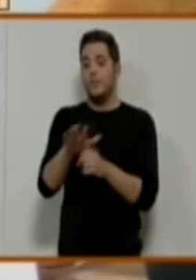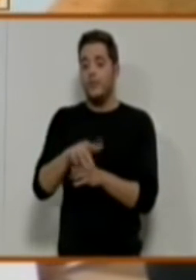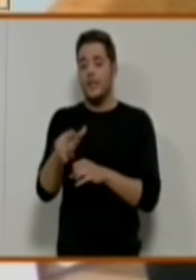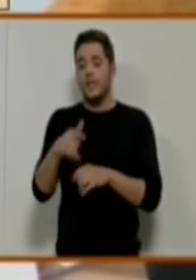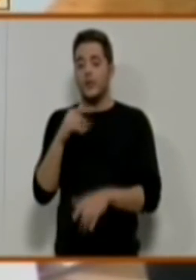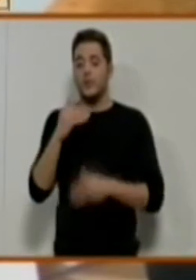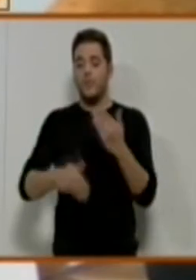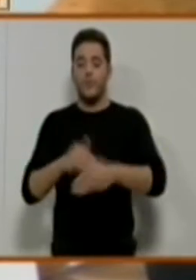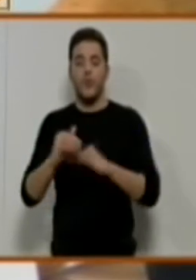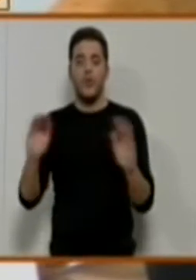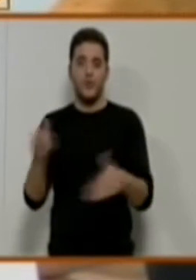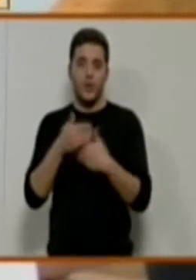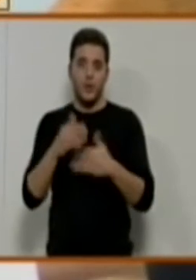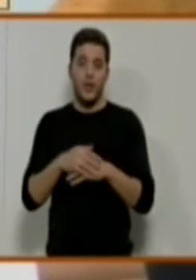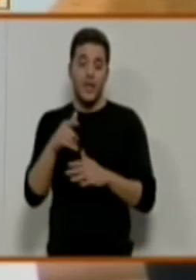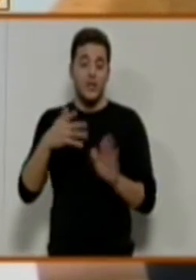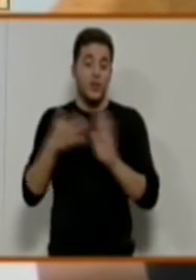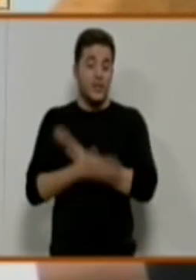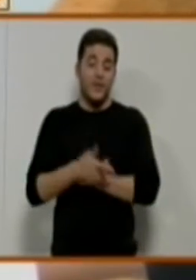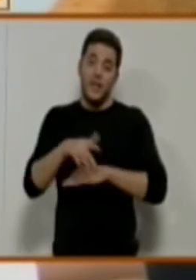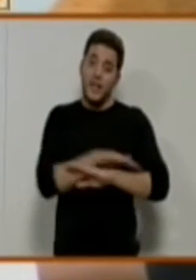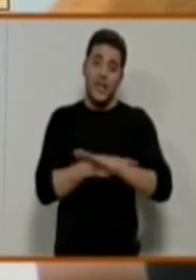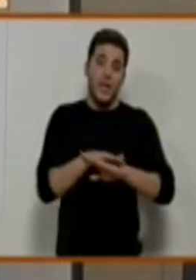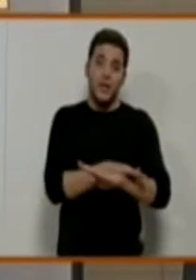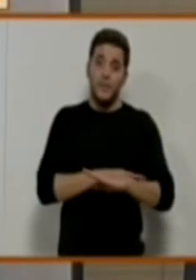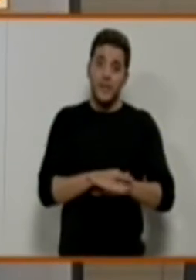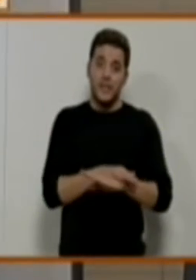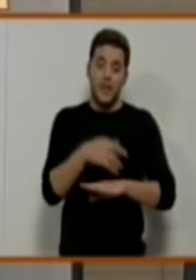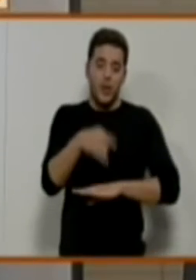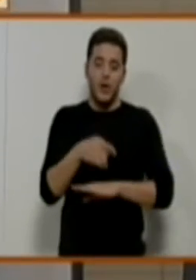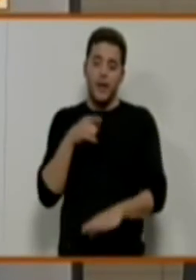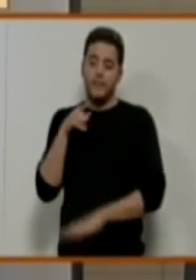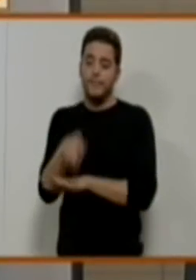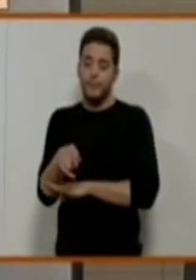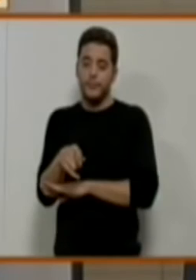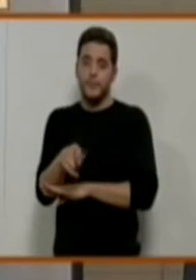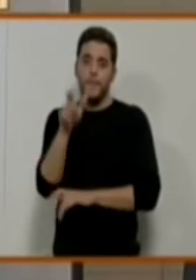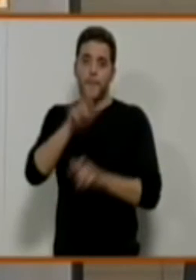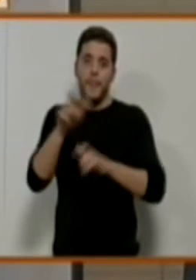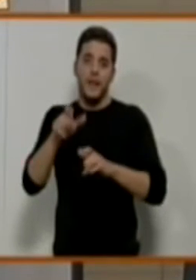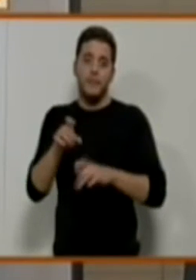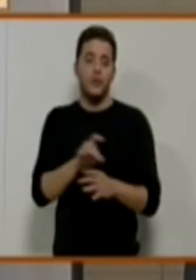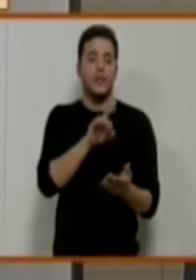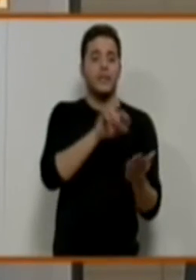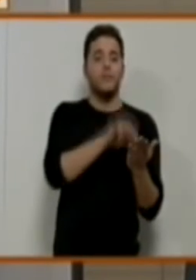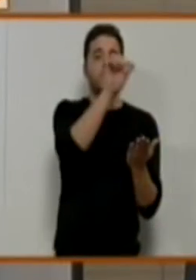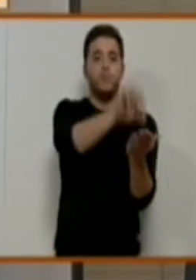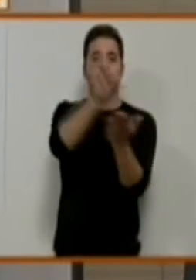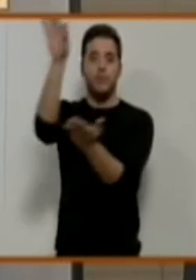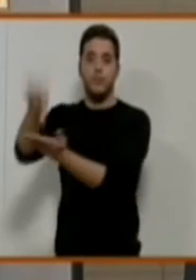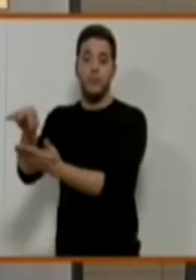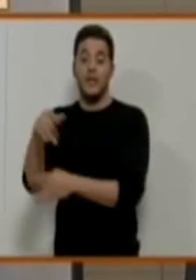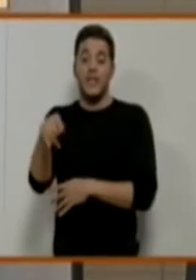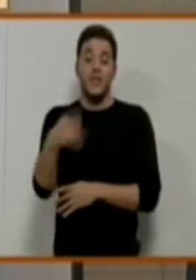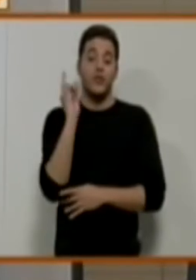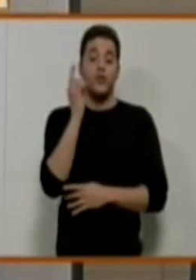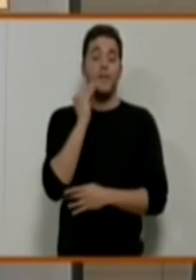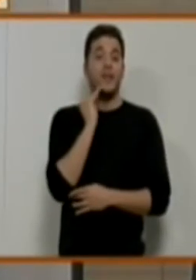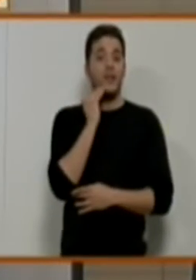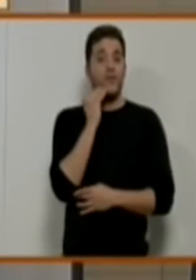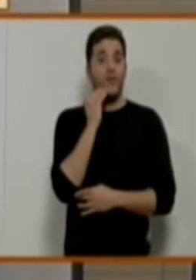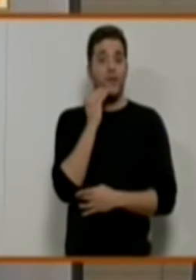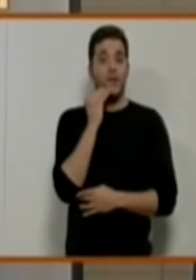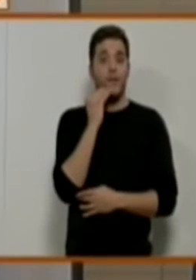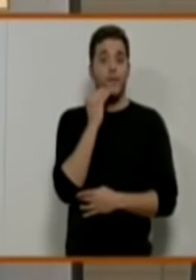acogida. Es decir, es el ministerio el que dice dónde van. Y las listas públicas que hay solo dicen la fecha que han llegado y el país de